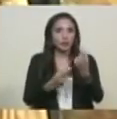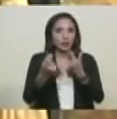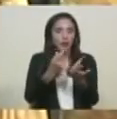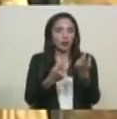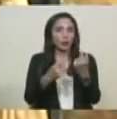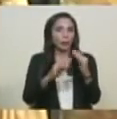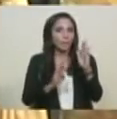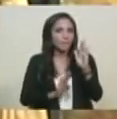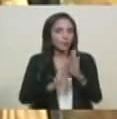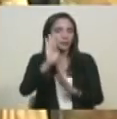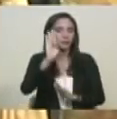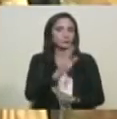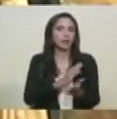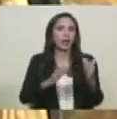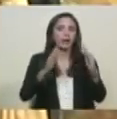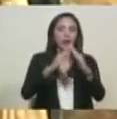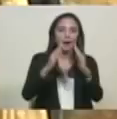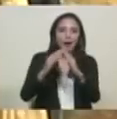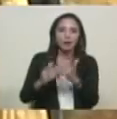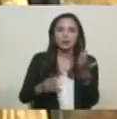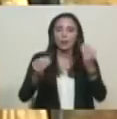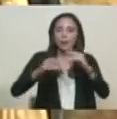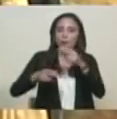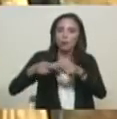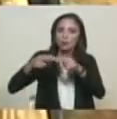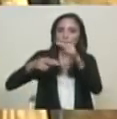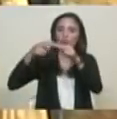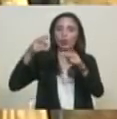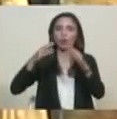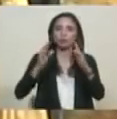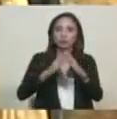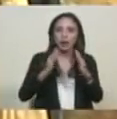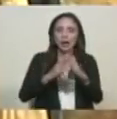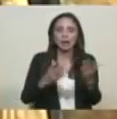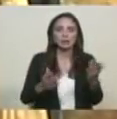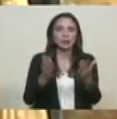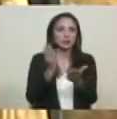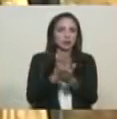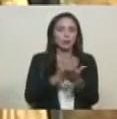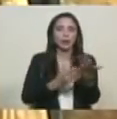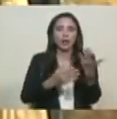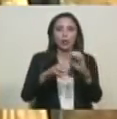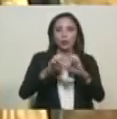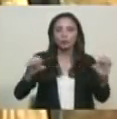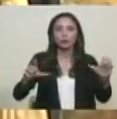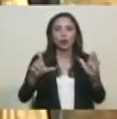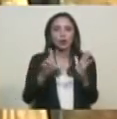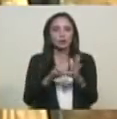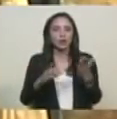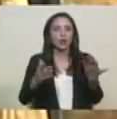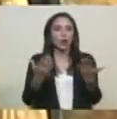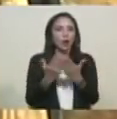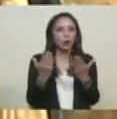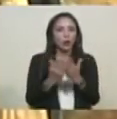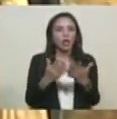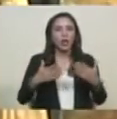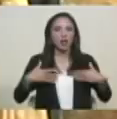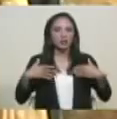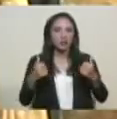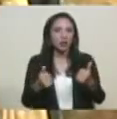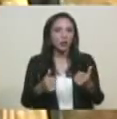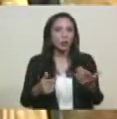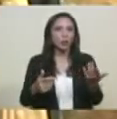dinerito en vivienda, siempre en vivienda, en educación, liceo, escuela, en salud,